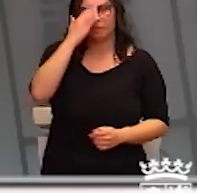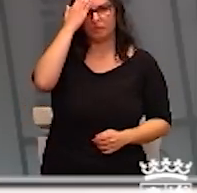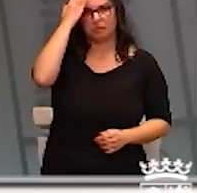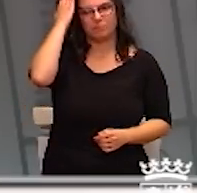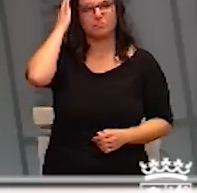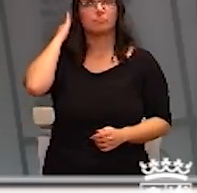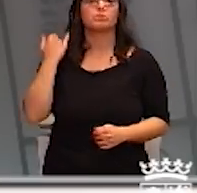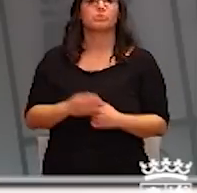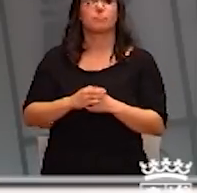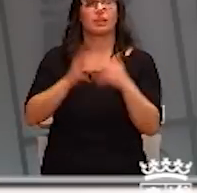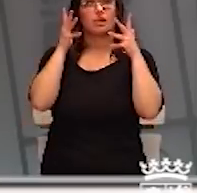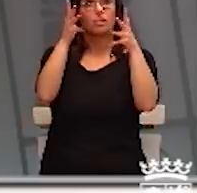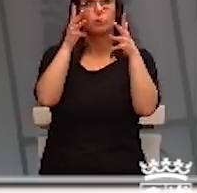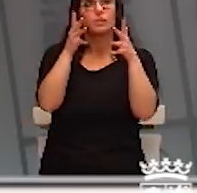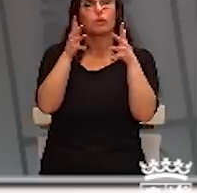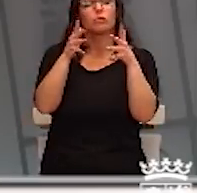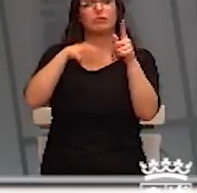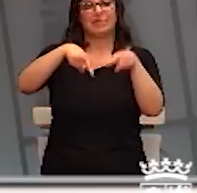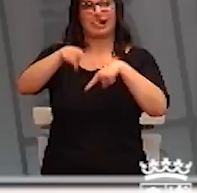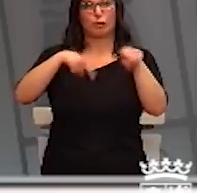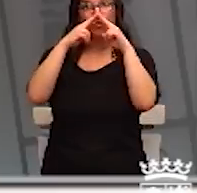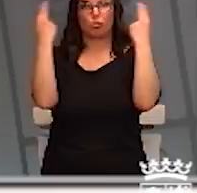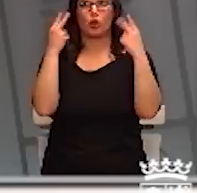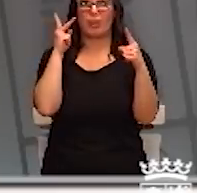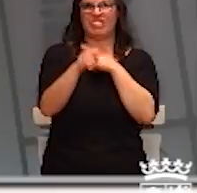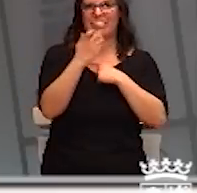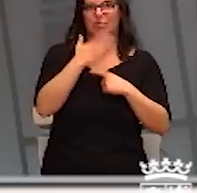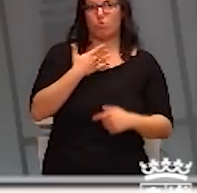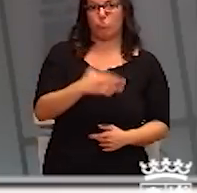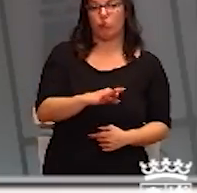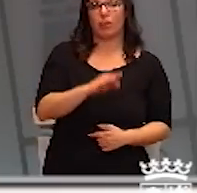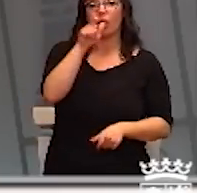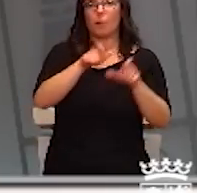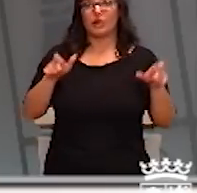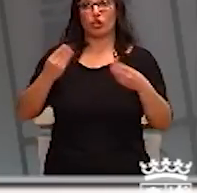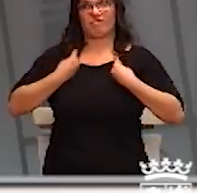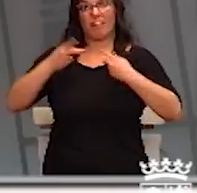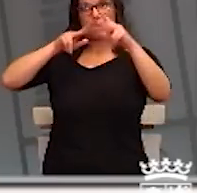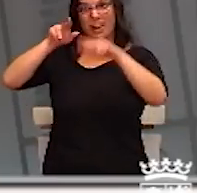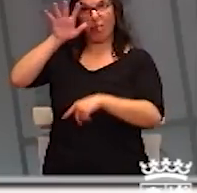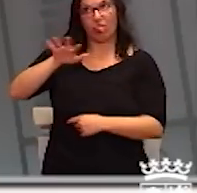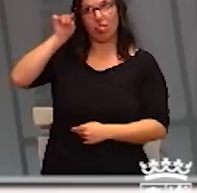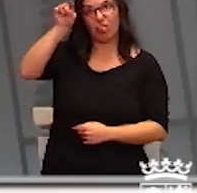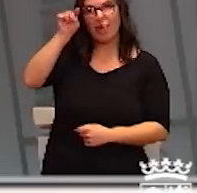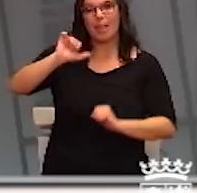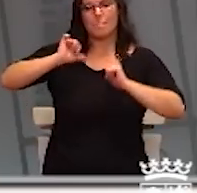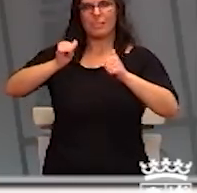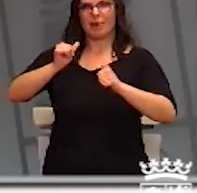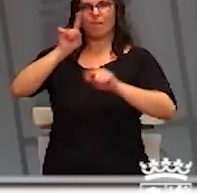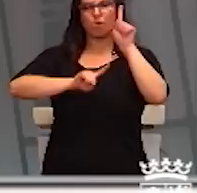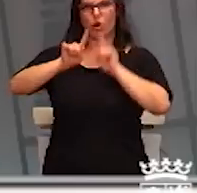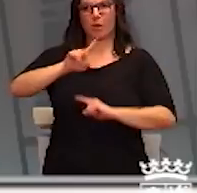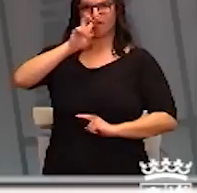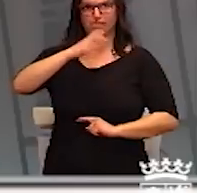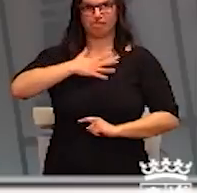Recomendaciones. Como le he dicho, evitar el uso del transporte público siempre que sea posible. Aquellas personas residentes en Miranda de Évora que comiencen con síntomas respiratorios